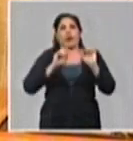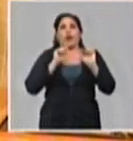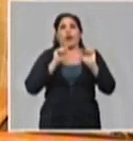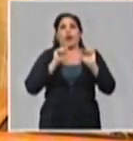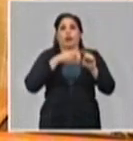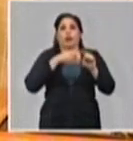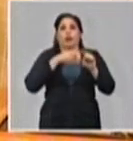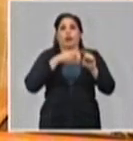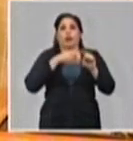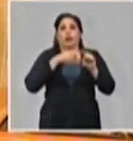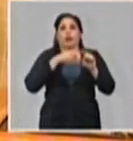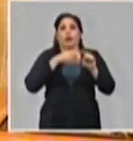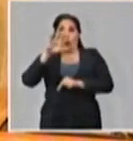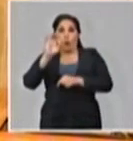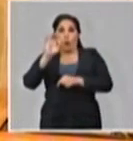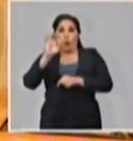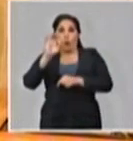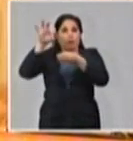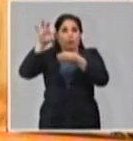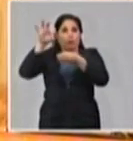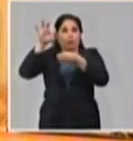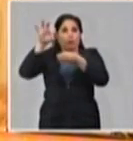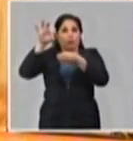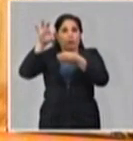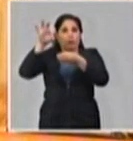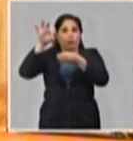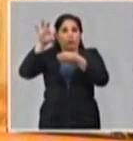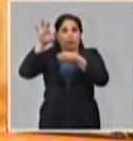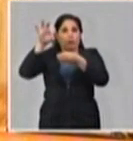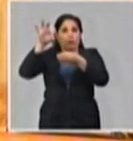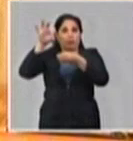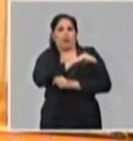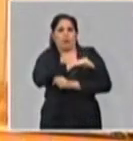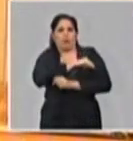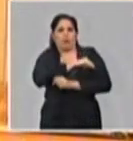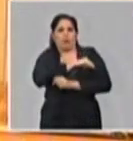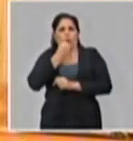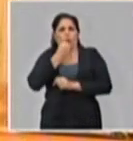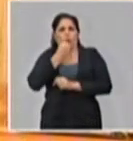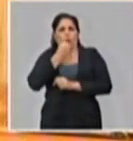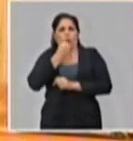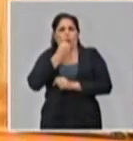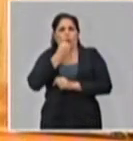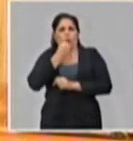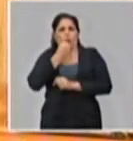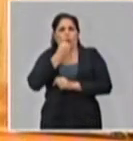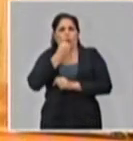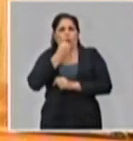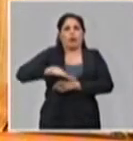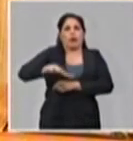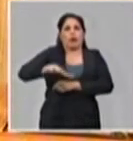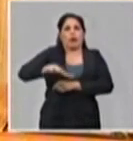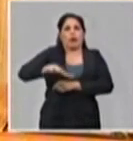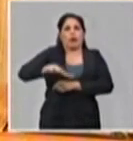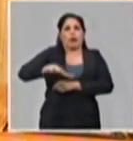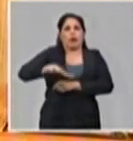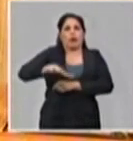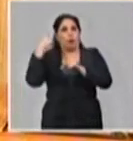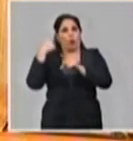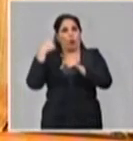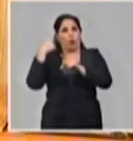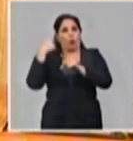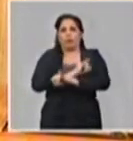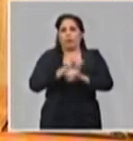poder actuar antes que aparezca un caso, pero son medidas que la población puede ir tomando de manera inmediata. Otro mensaje importante